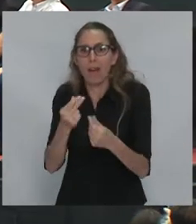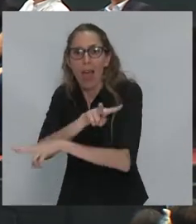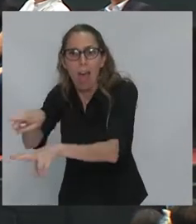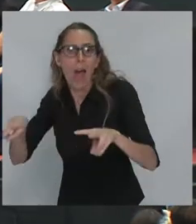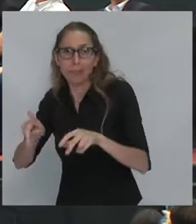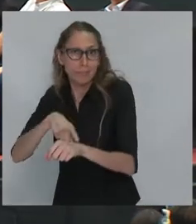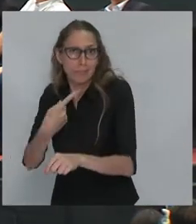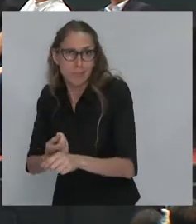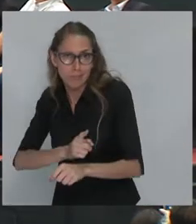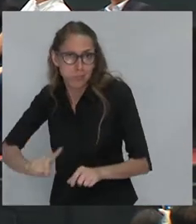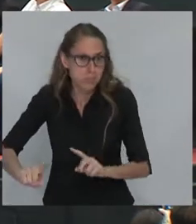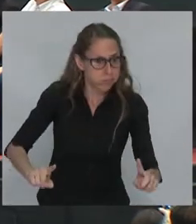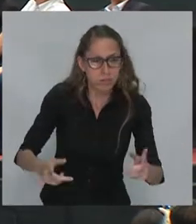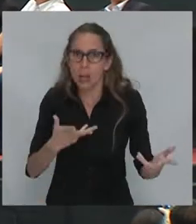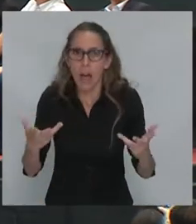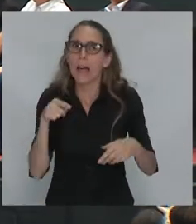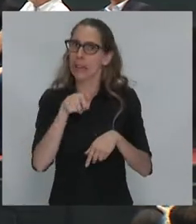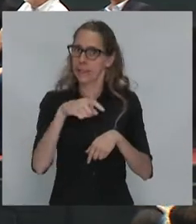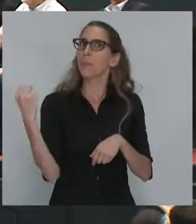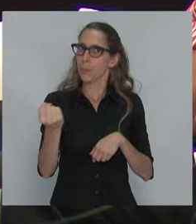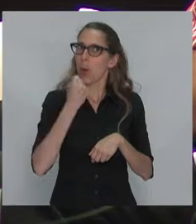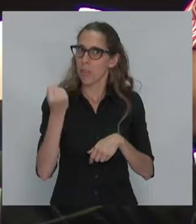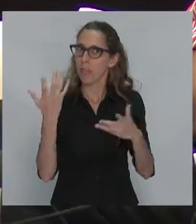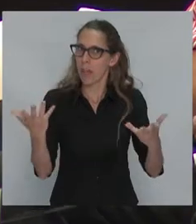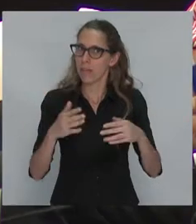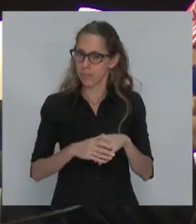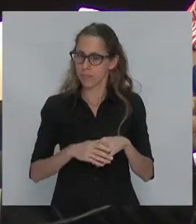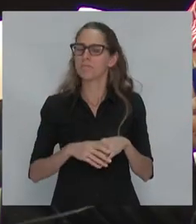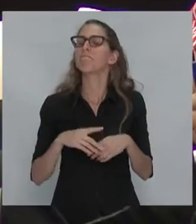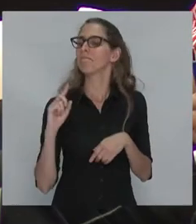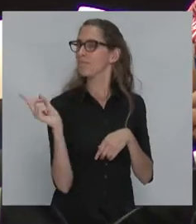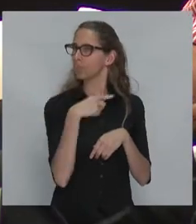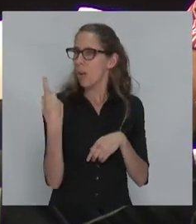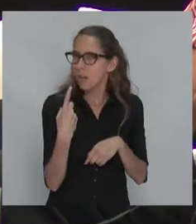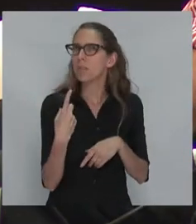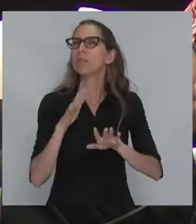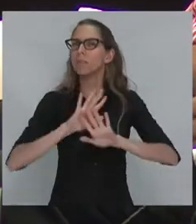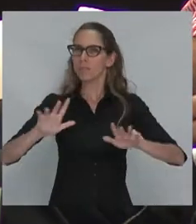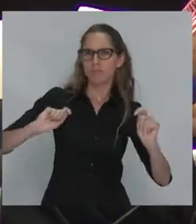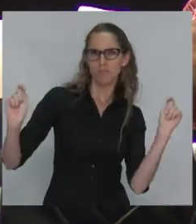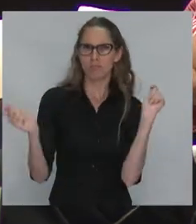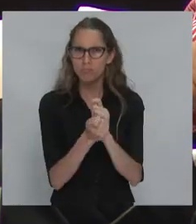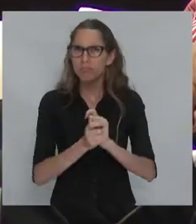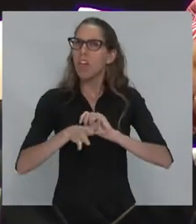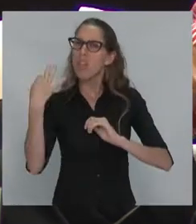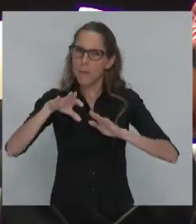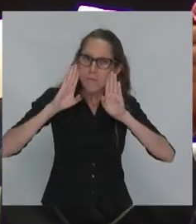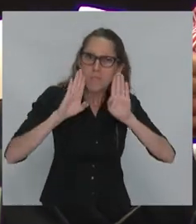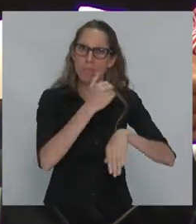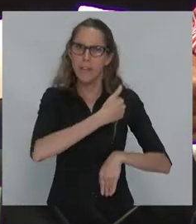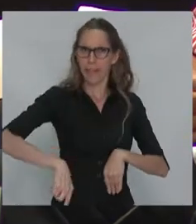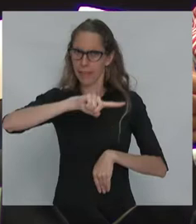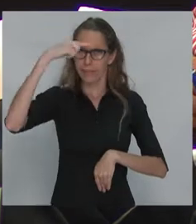me parece que es muy importante. Y por lo tanto, si nosotros volteamos y construimos un Estado donde la